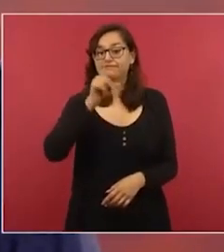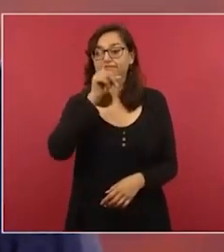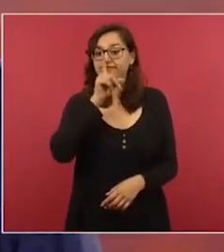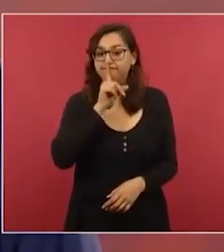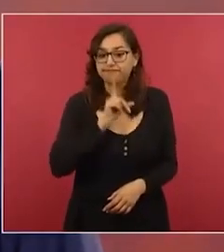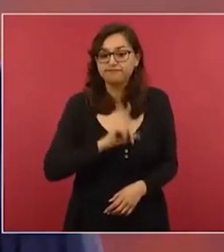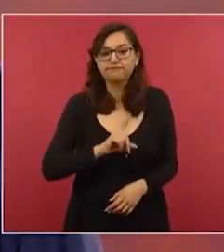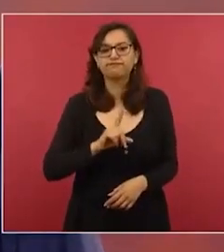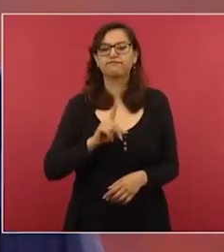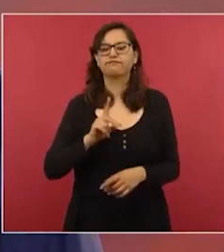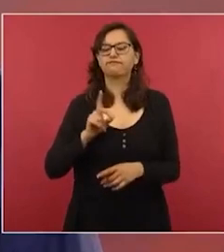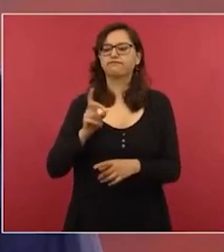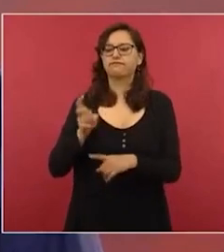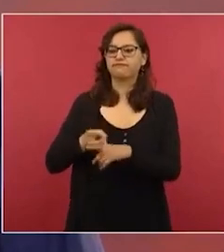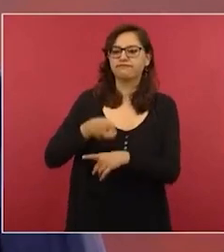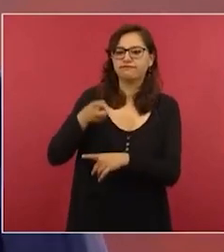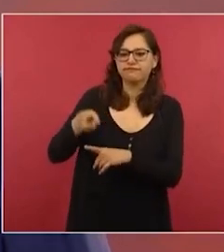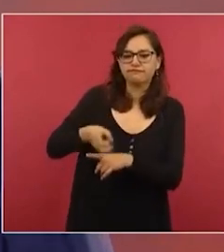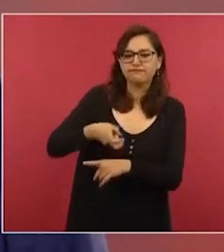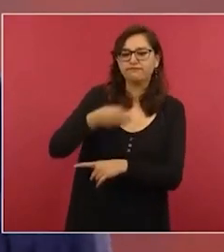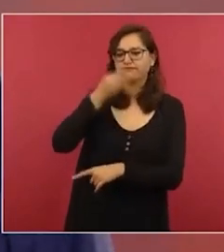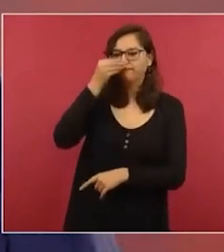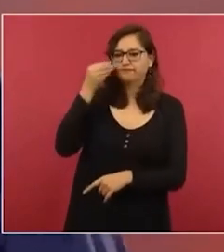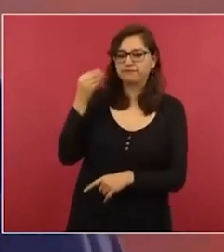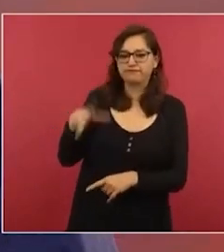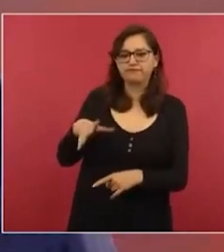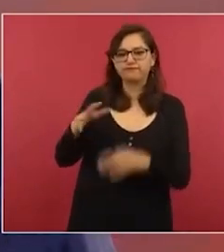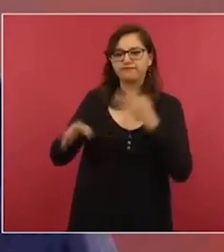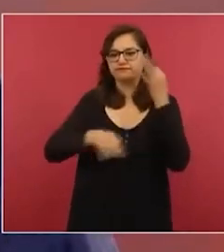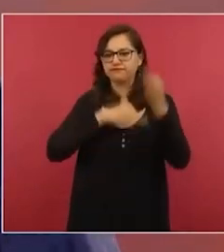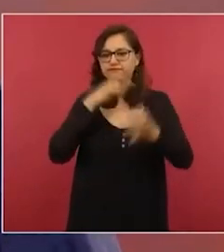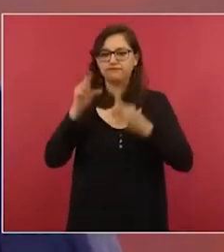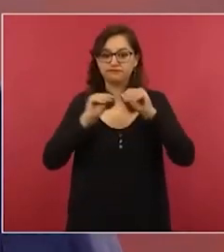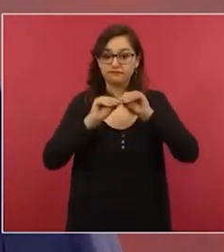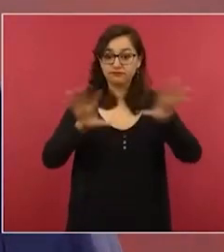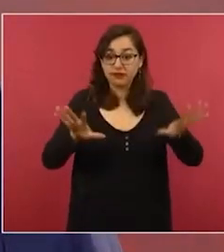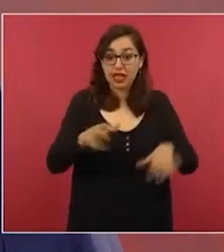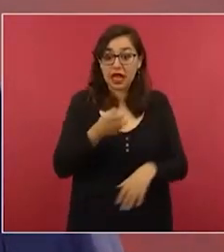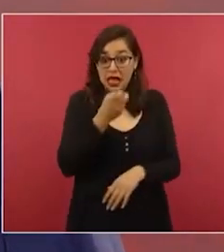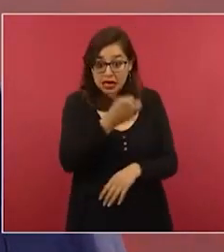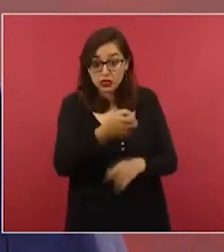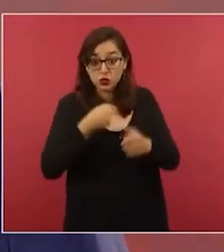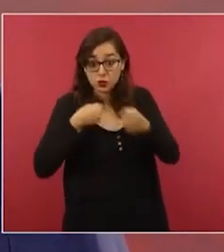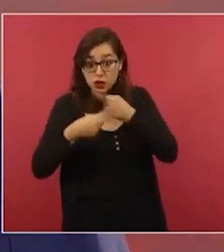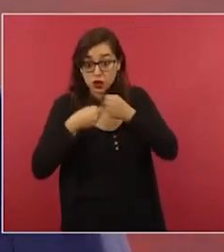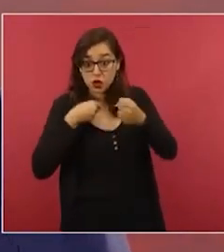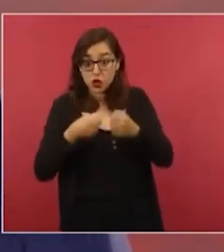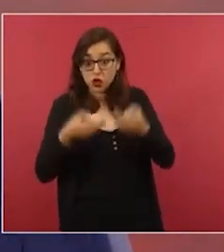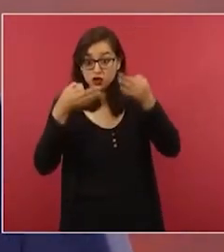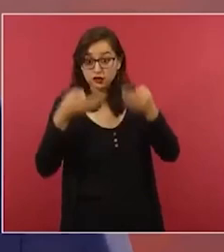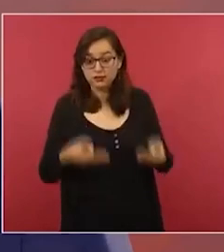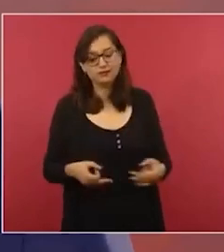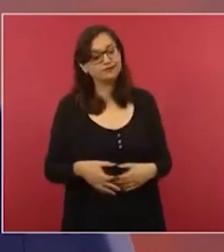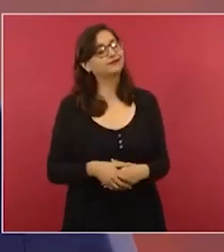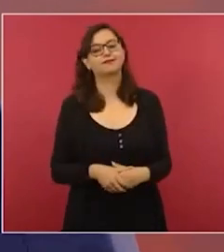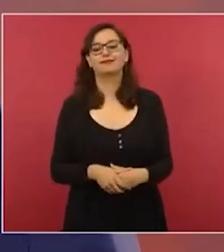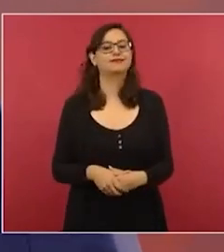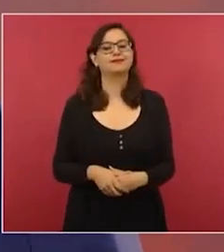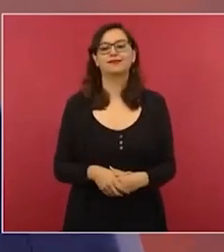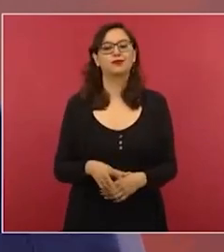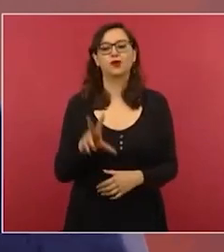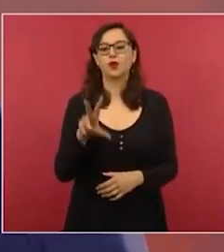difamando eso es periodismo no eso no es periodismo